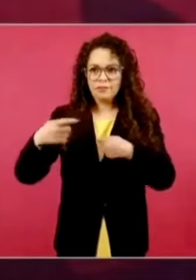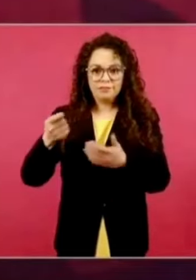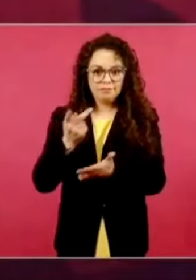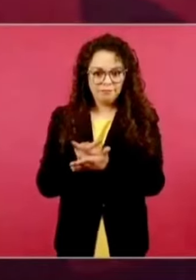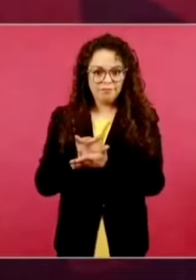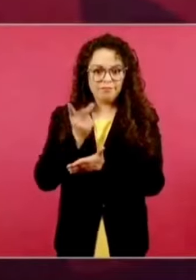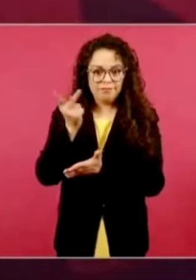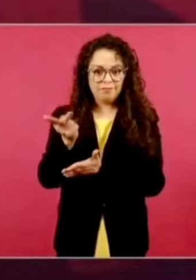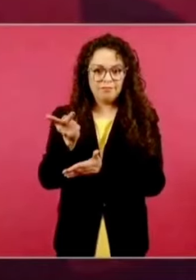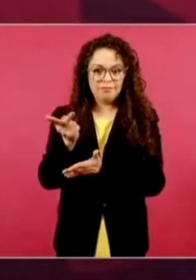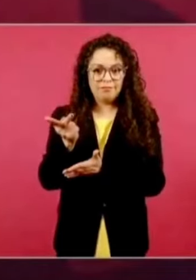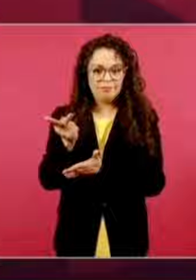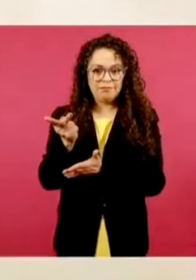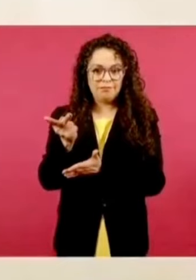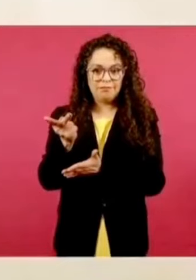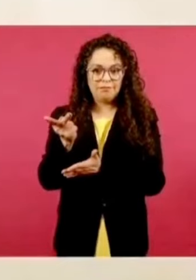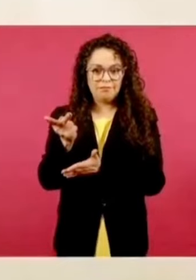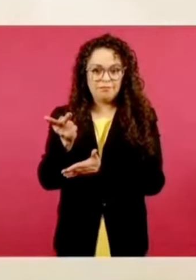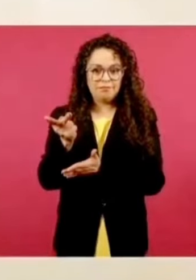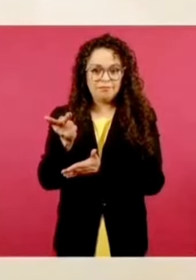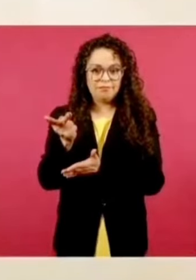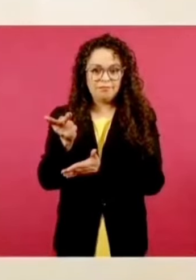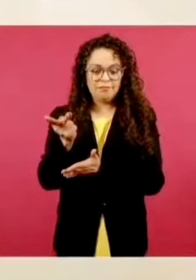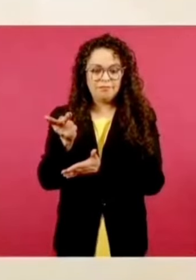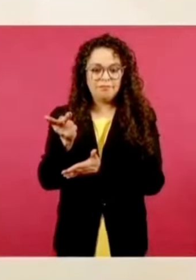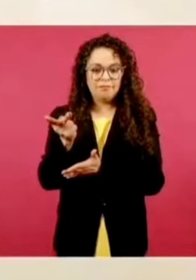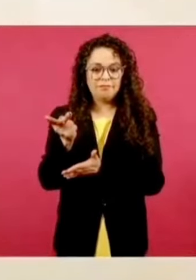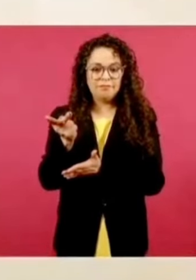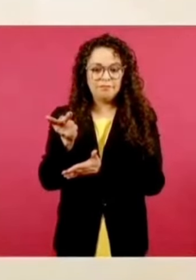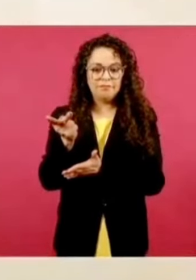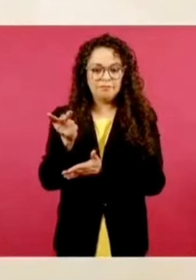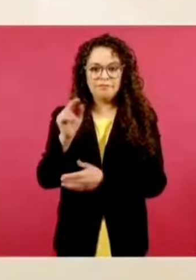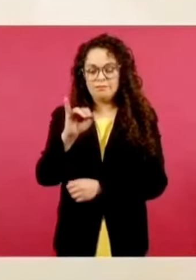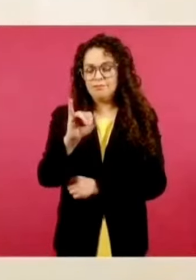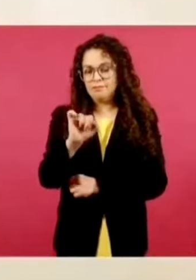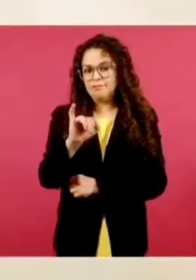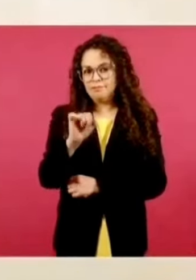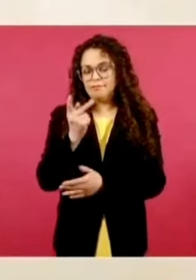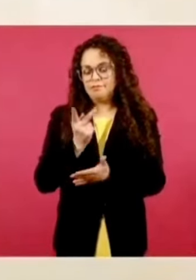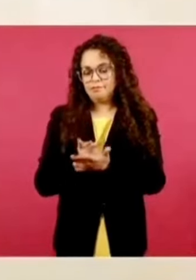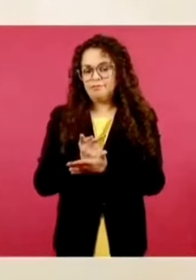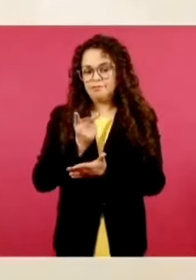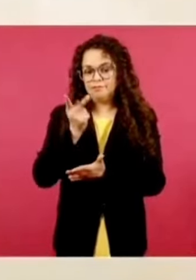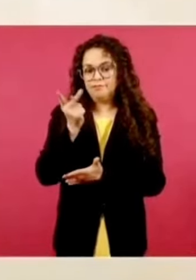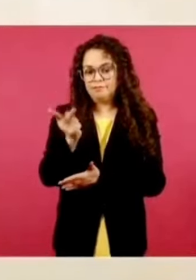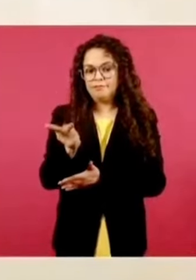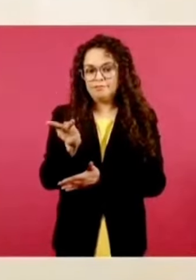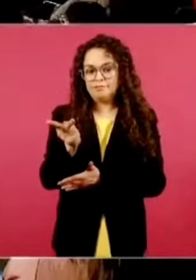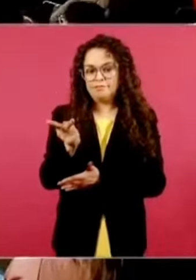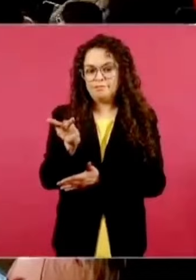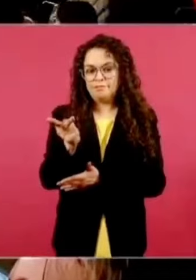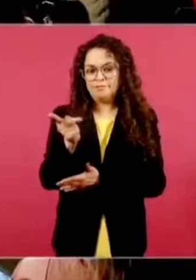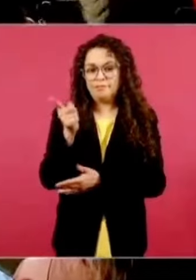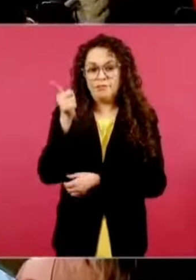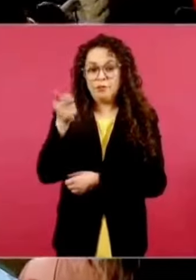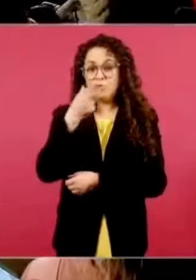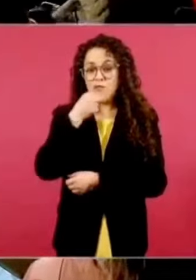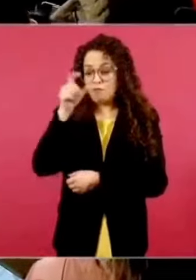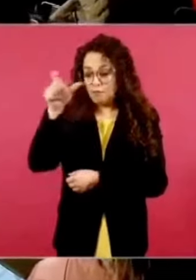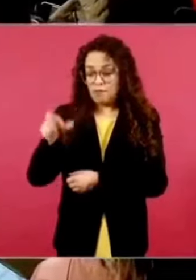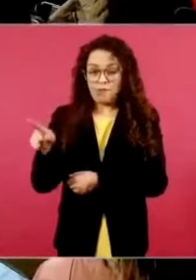¿Pringole? Sí, premiado, como un gran periodista,